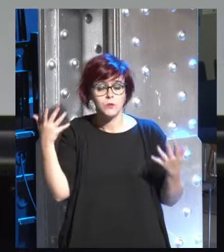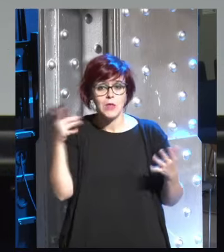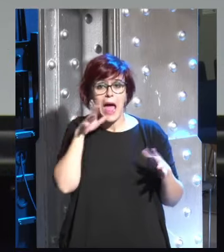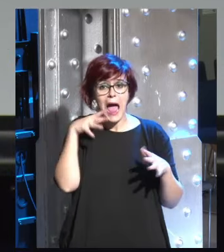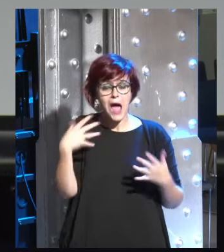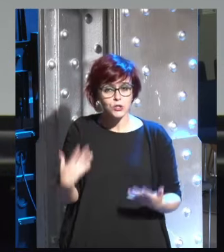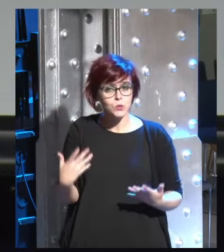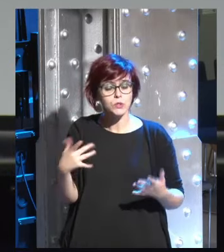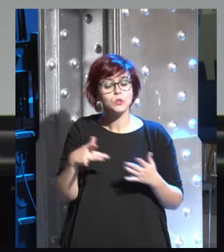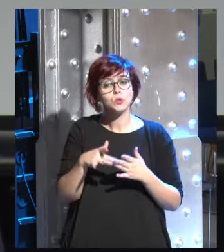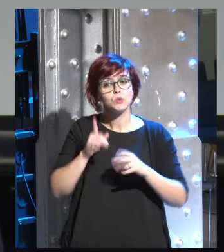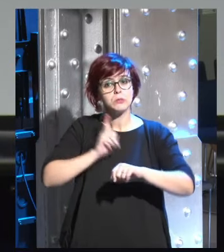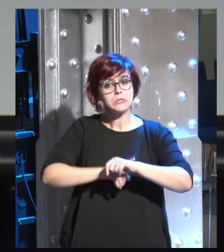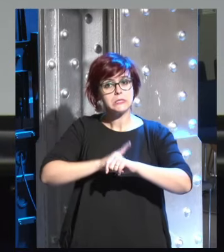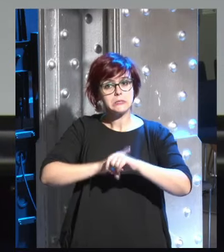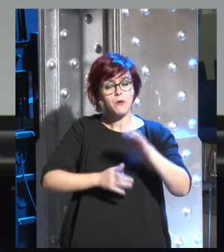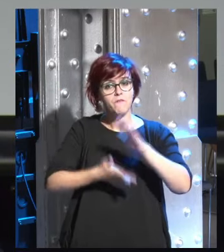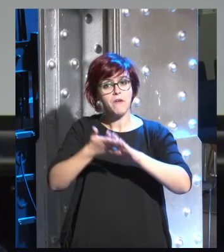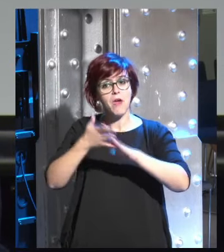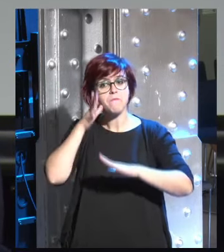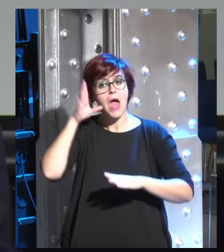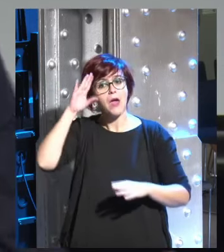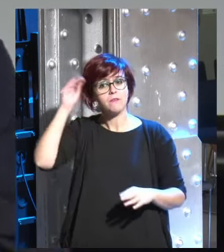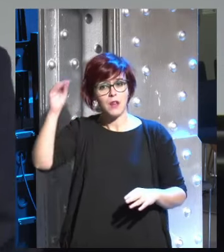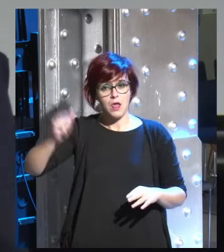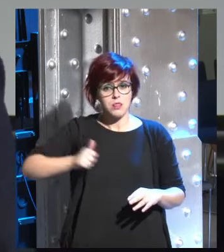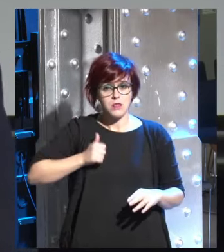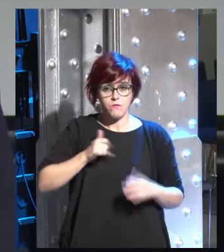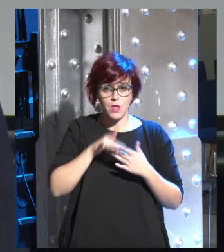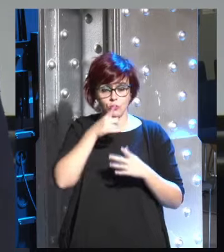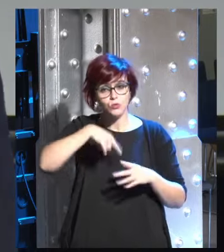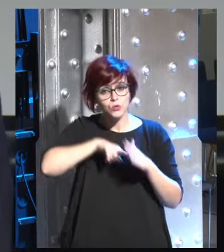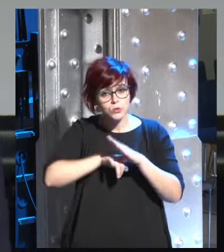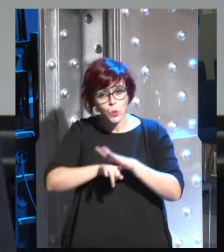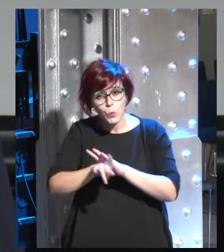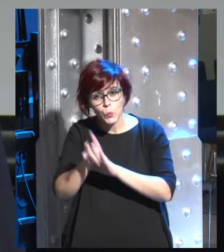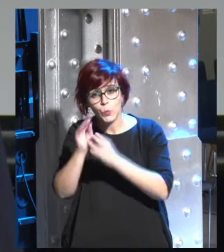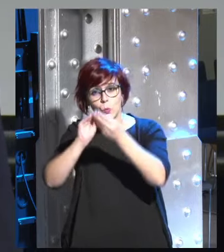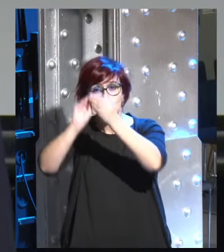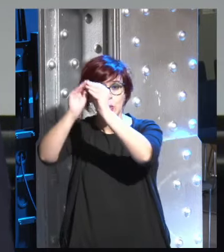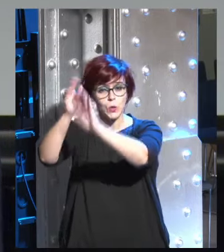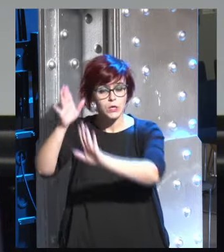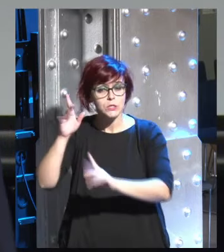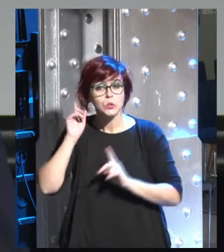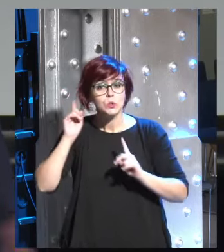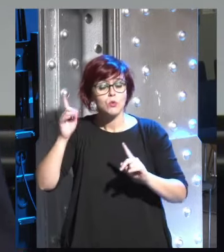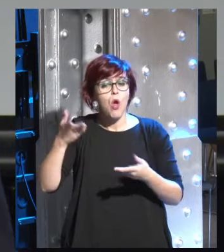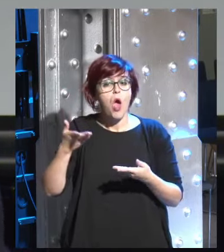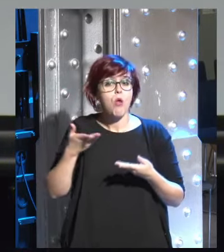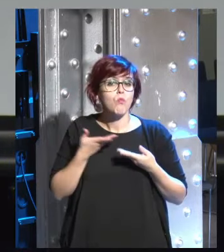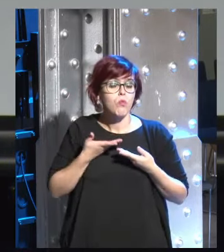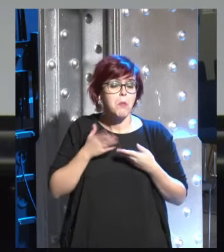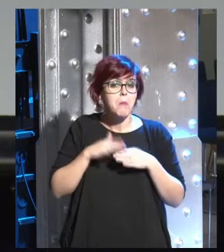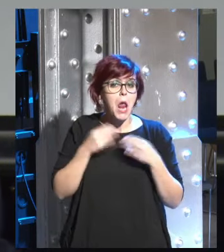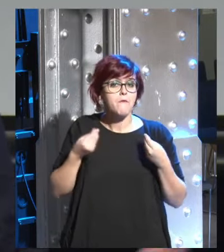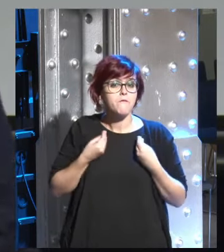solamente irá aumentando con el tiempo esta inteligencia artificial que estamos desarrollando no solamente puede ayudarnos a